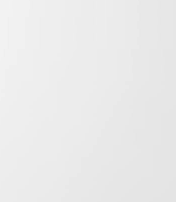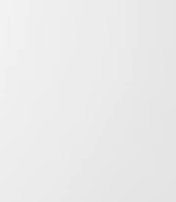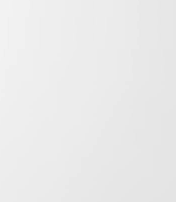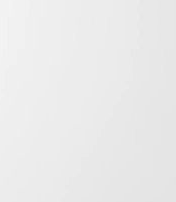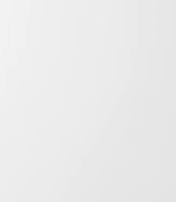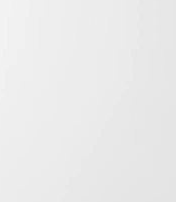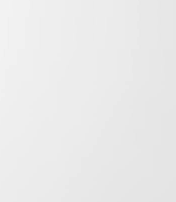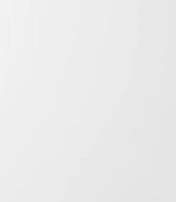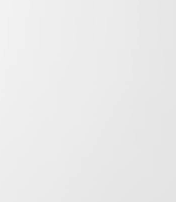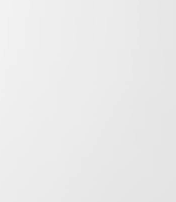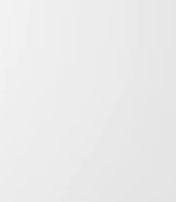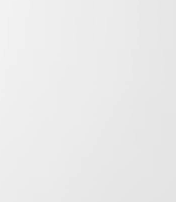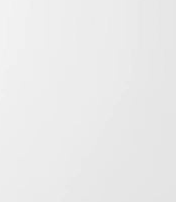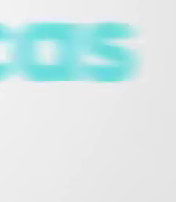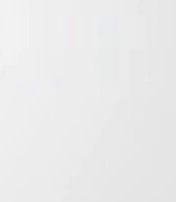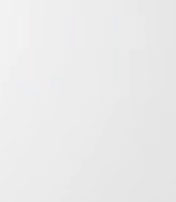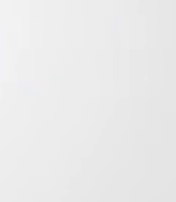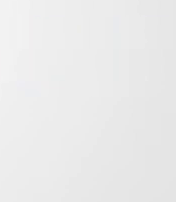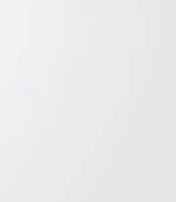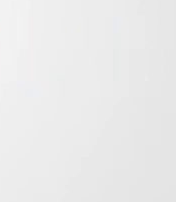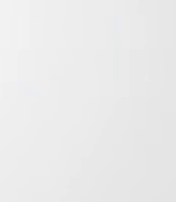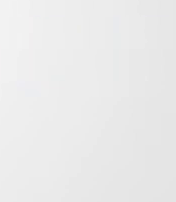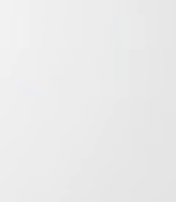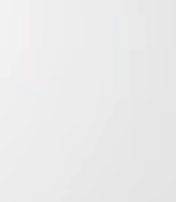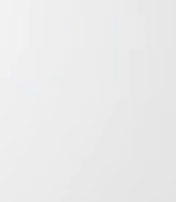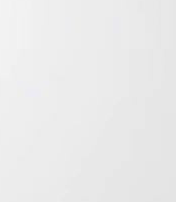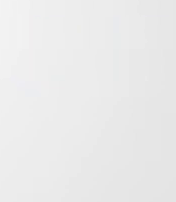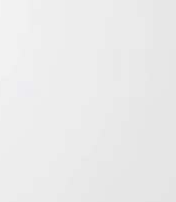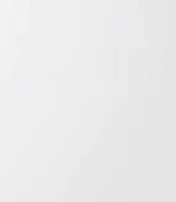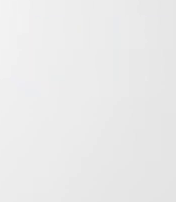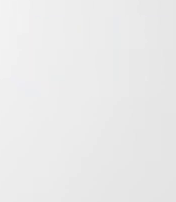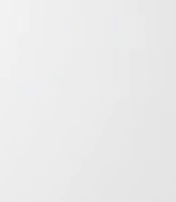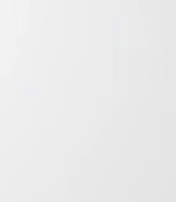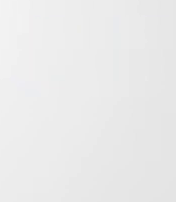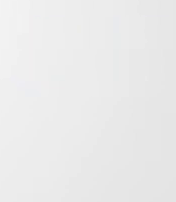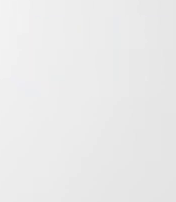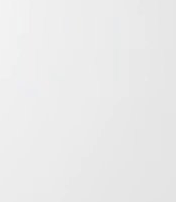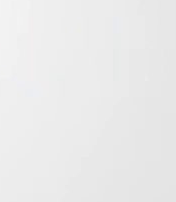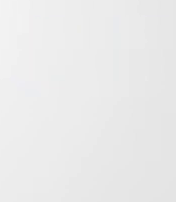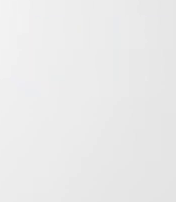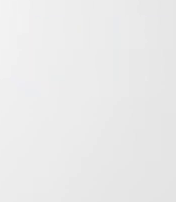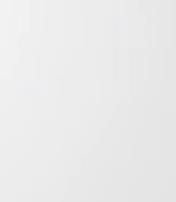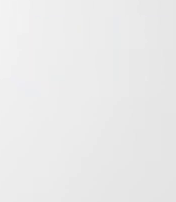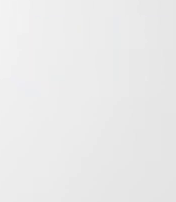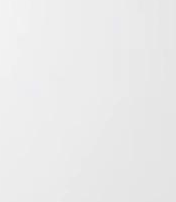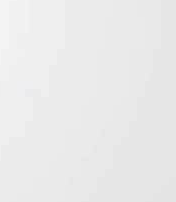en Casa 2. Gracias por ver